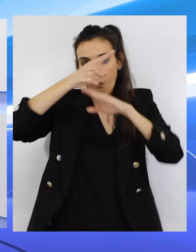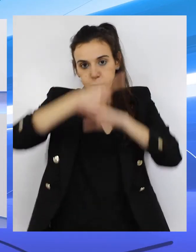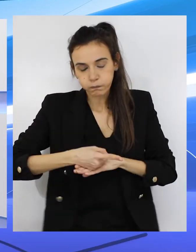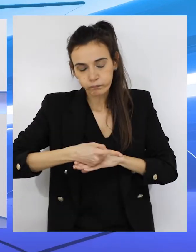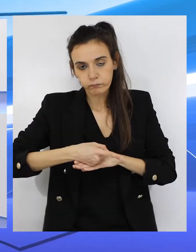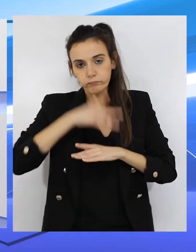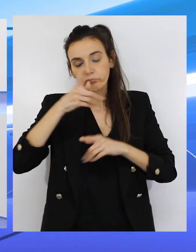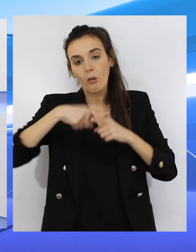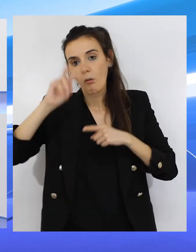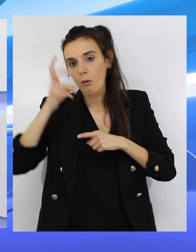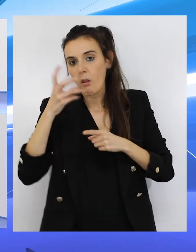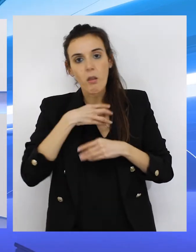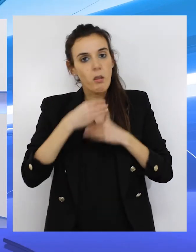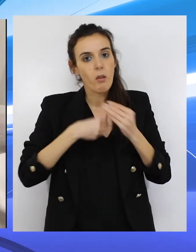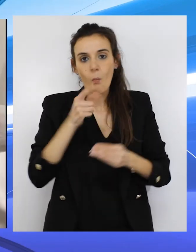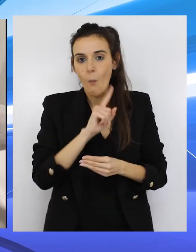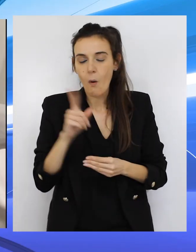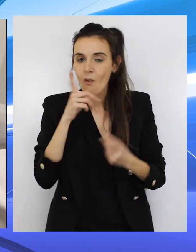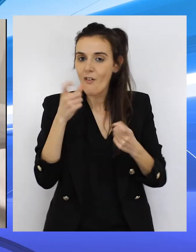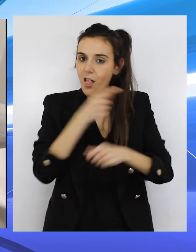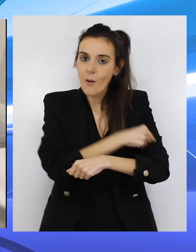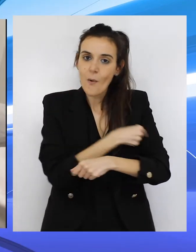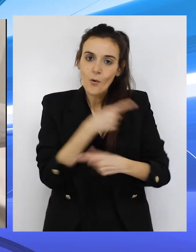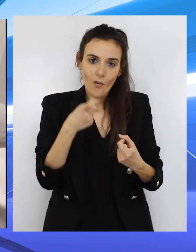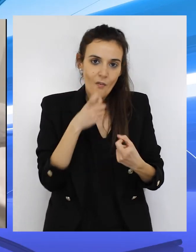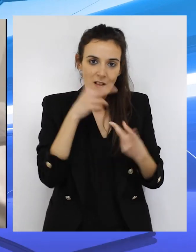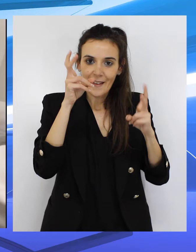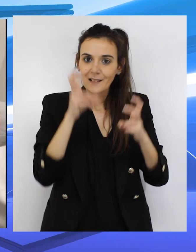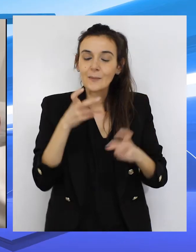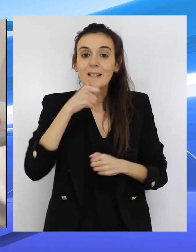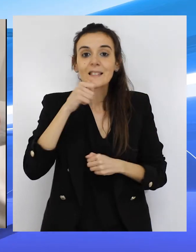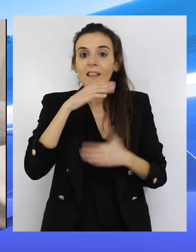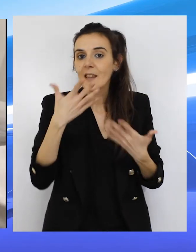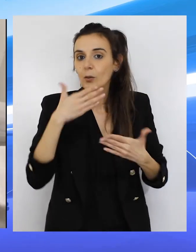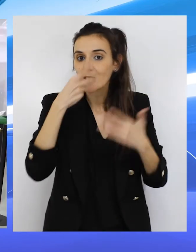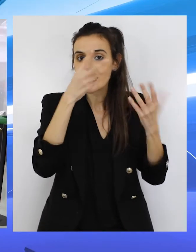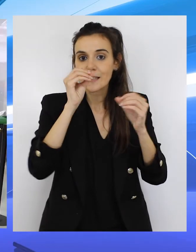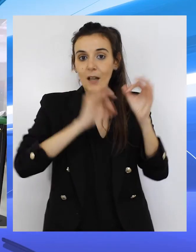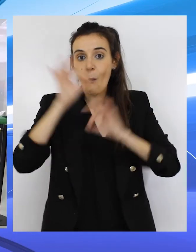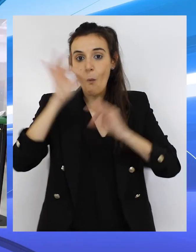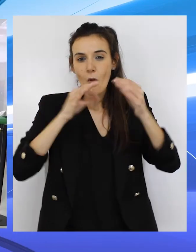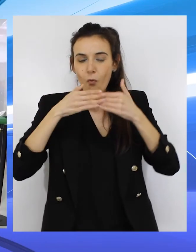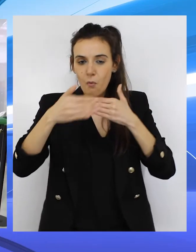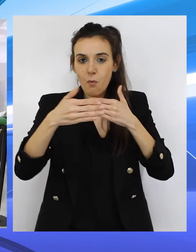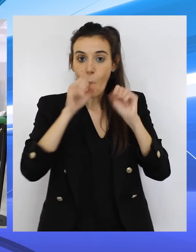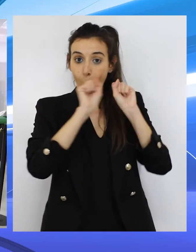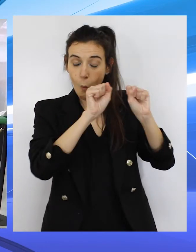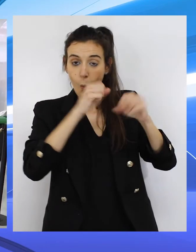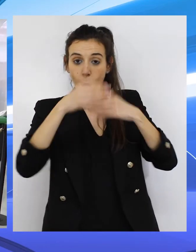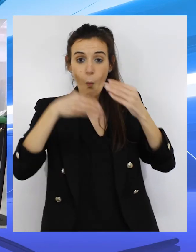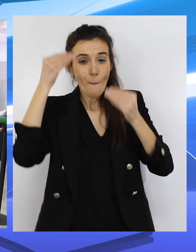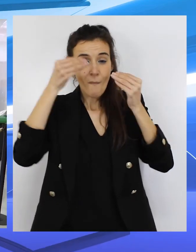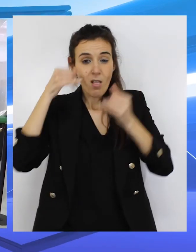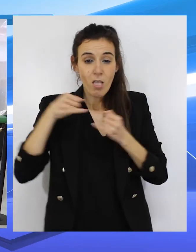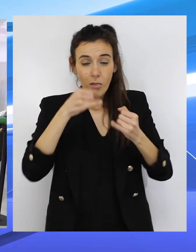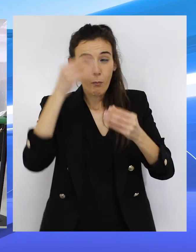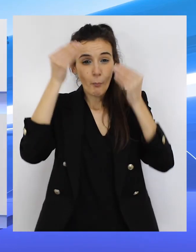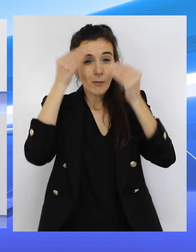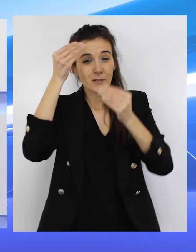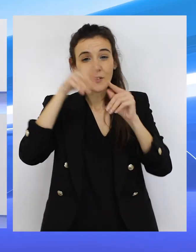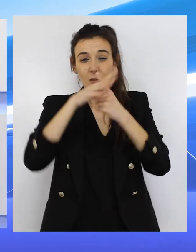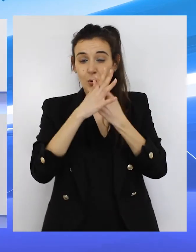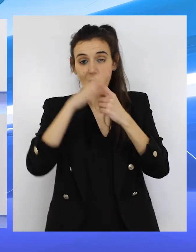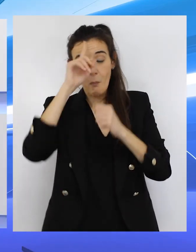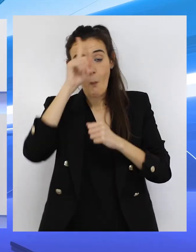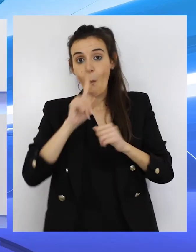Y segundo, por la falta de vacunas. Acerca de Siceuta llegará al 70% de inmunidad. Ríos cree que es una circunstancia imprevisible.